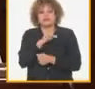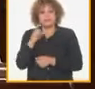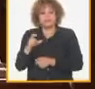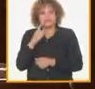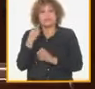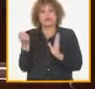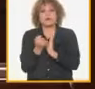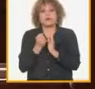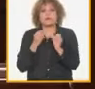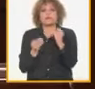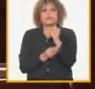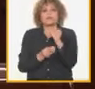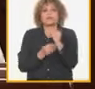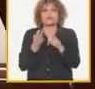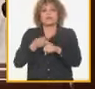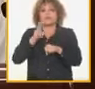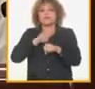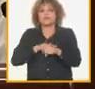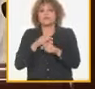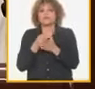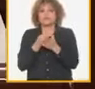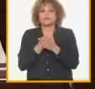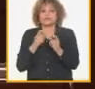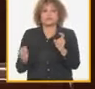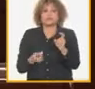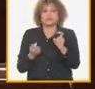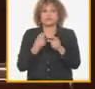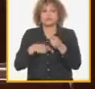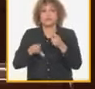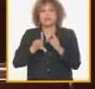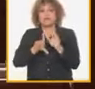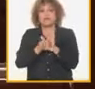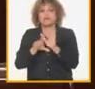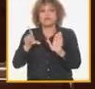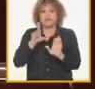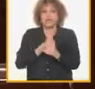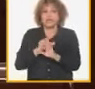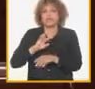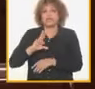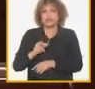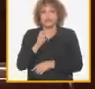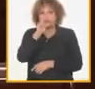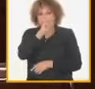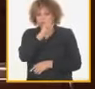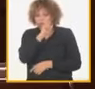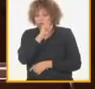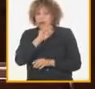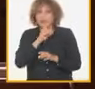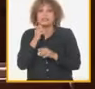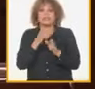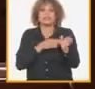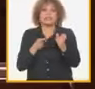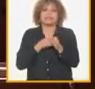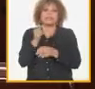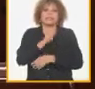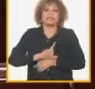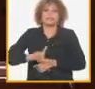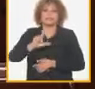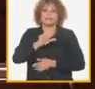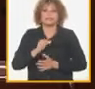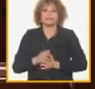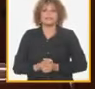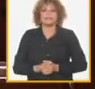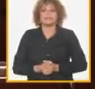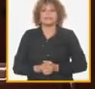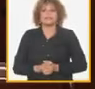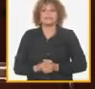la prevención y enfrentamiento al delito la corrupción las drogas las ilegalidades y las indisciplinas sociales como parte de